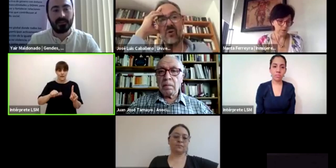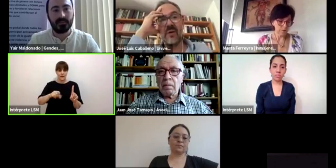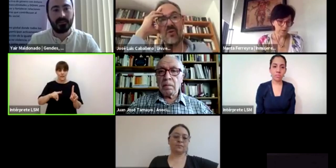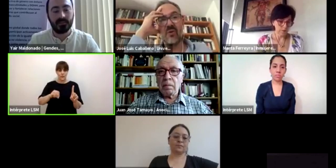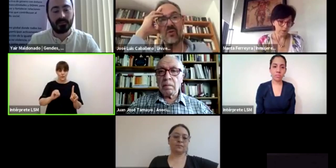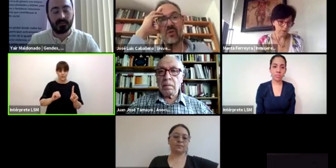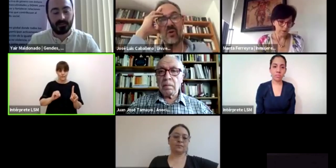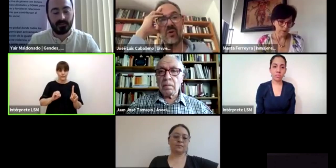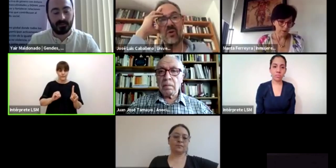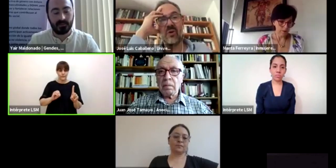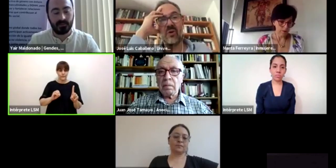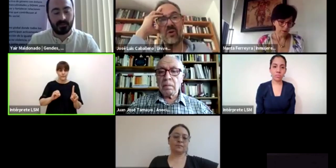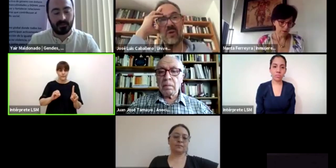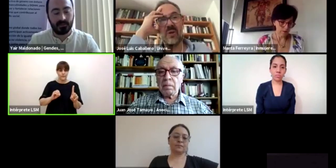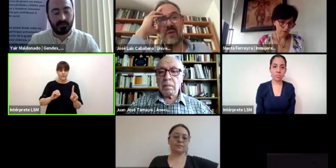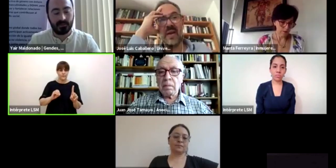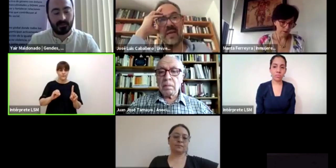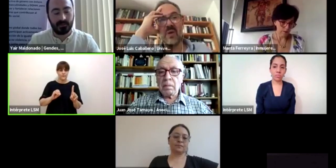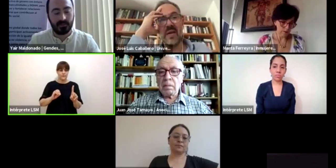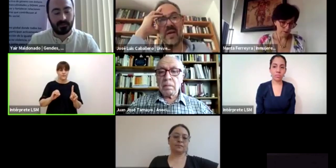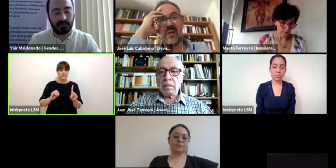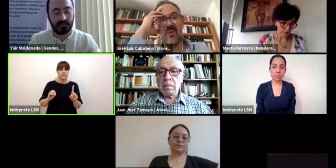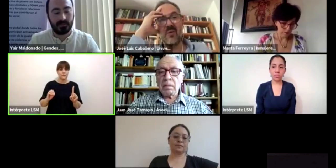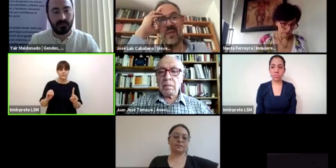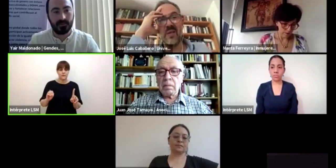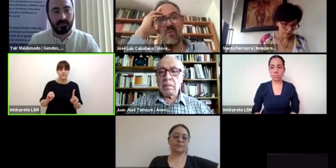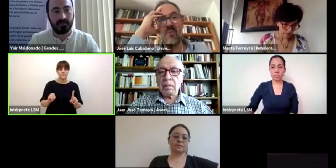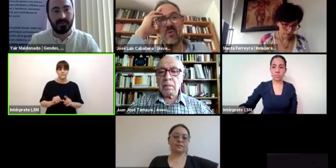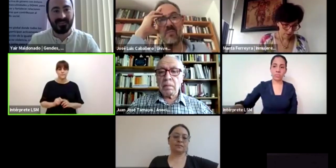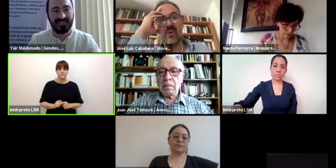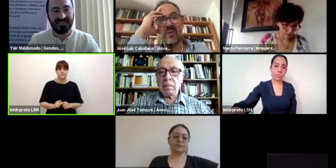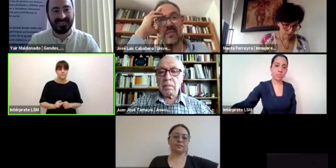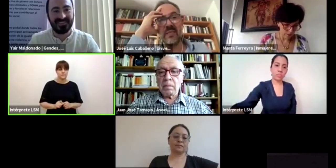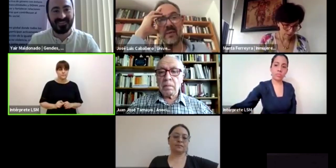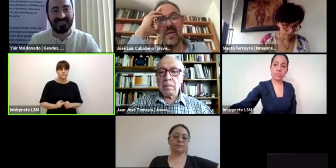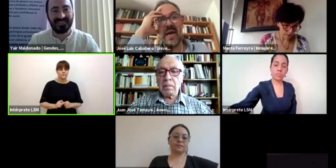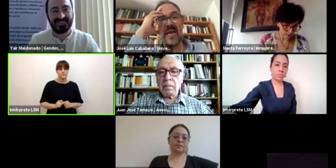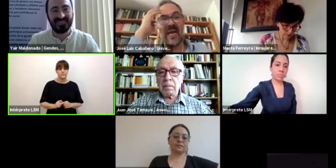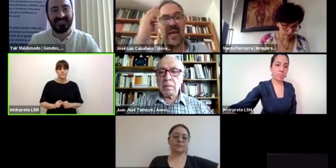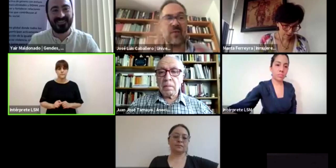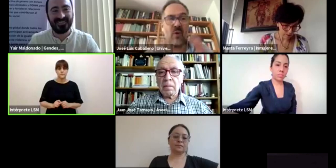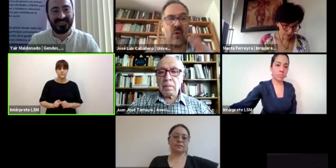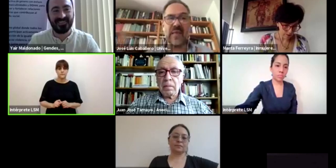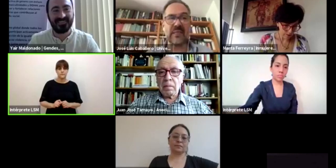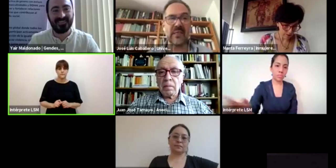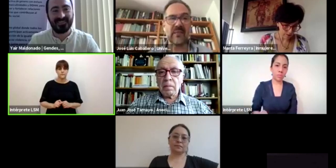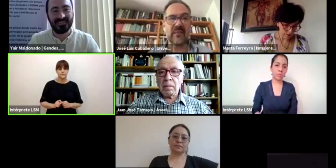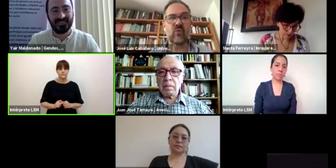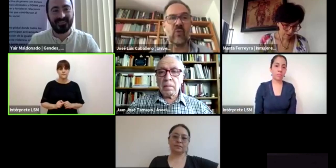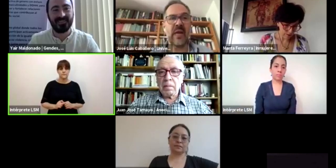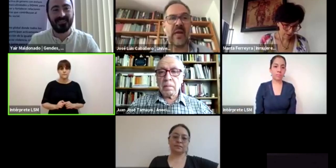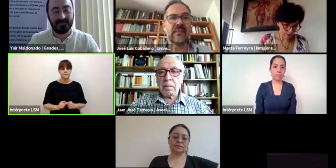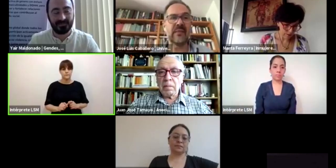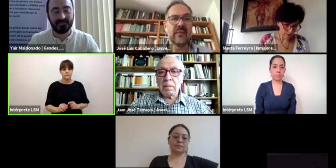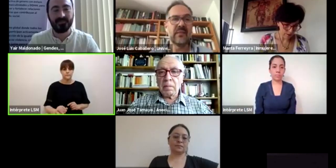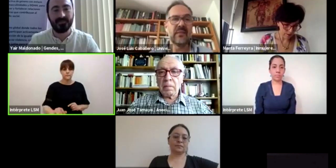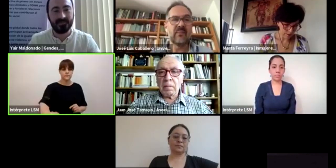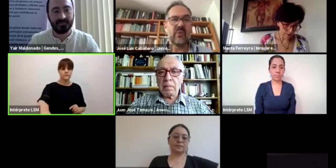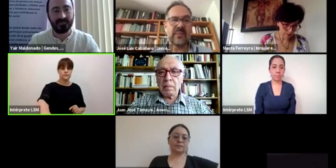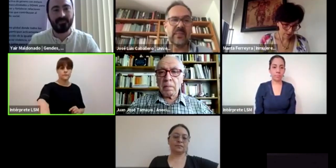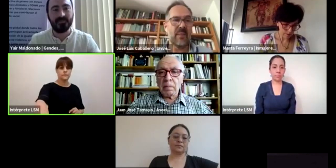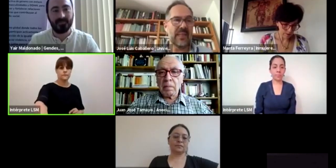esto encontró en el neoliberalismo un caldo de cultivo muy importante que ha generado violencias estructurales